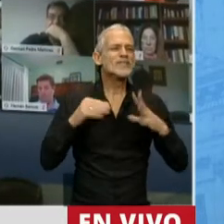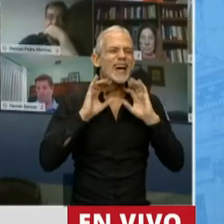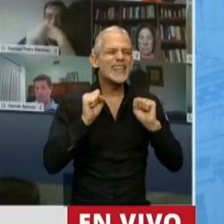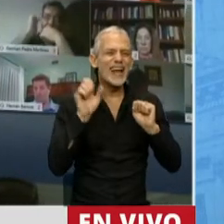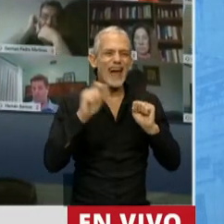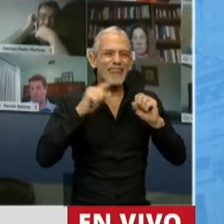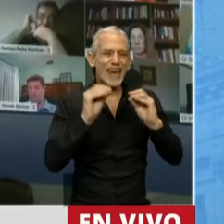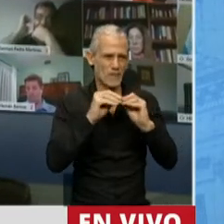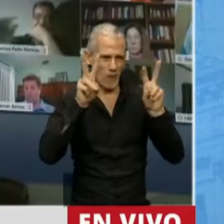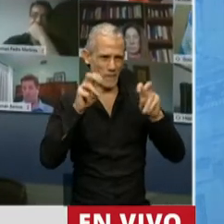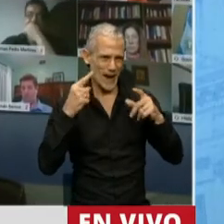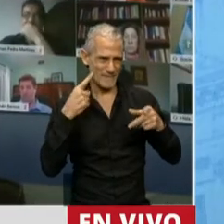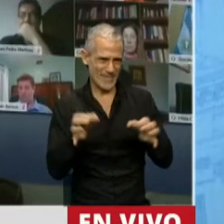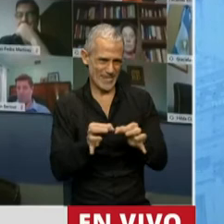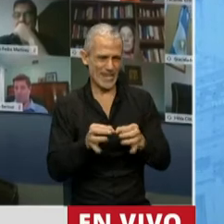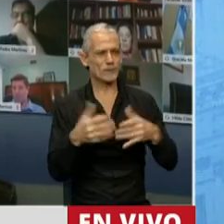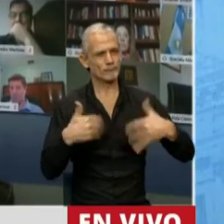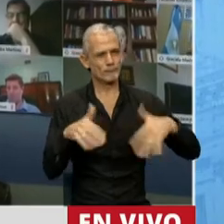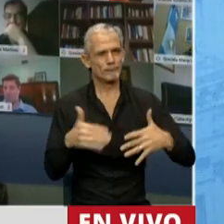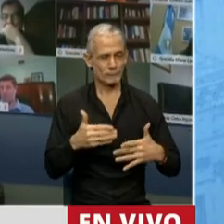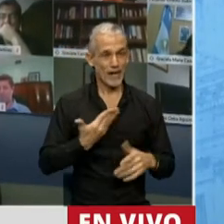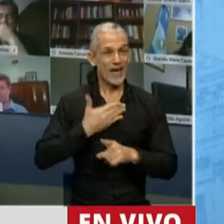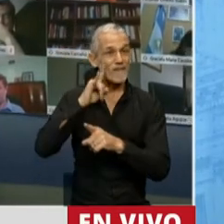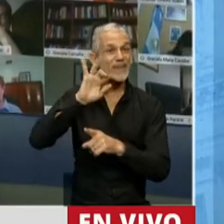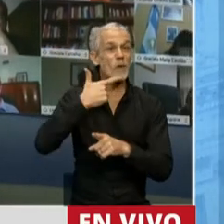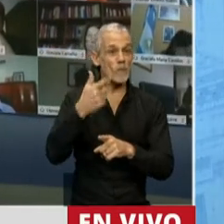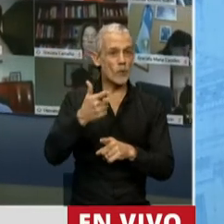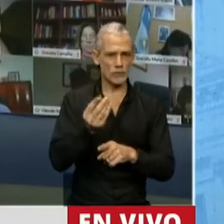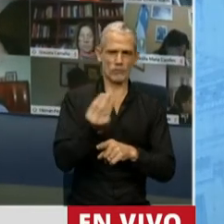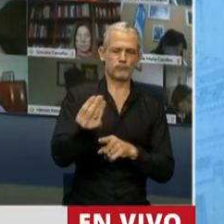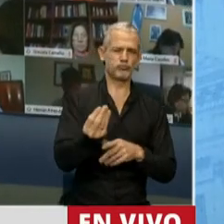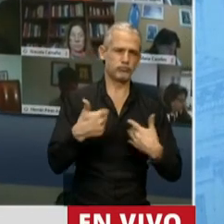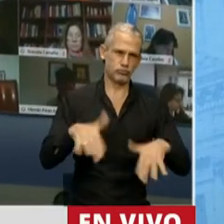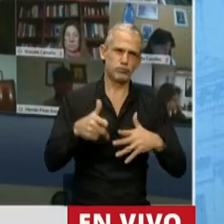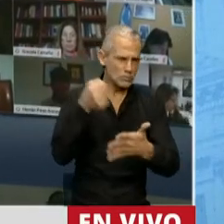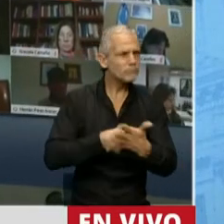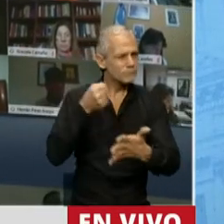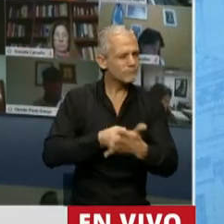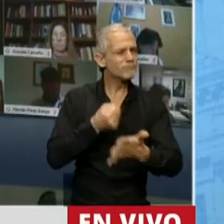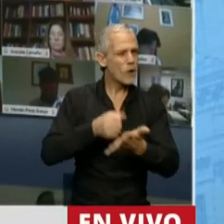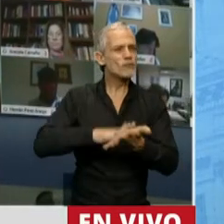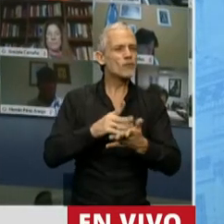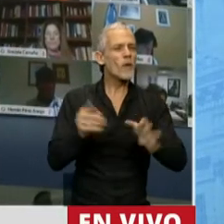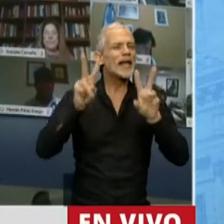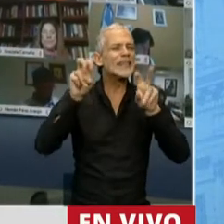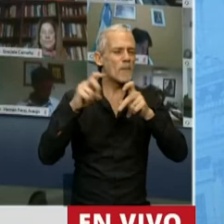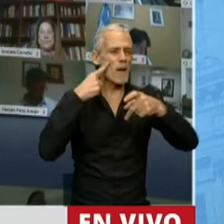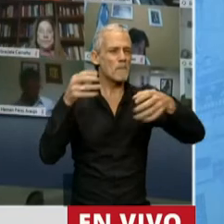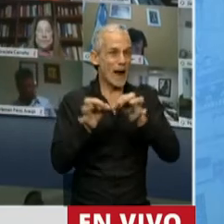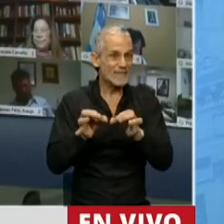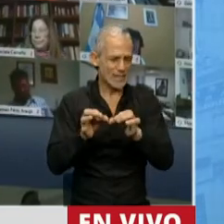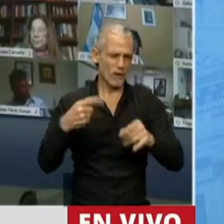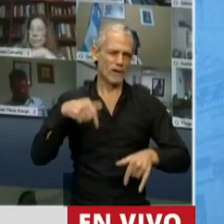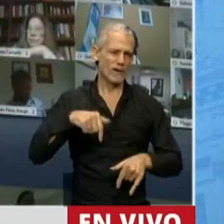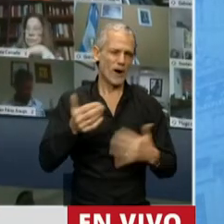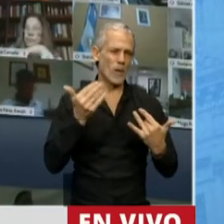Malvinas y con la presencia de Daniel Filmus ahí que es un batallador de la causa Malvinas hoy tenemos